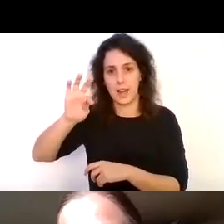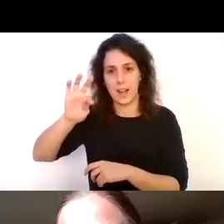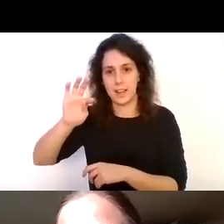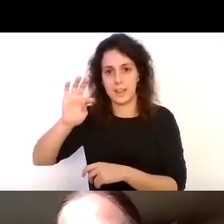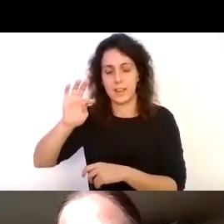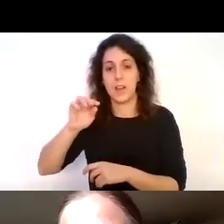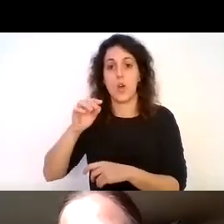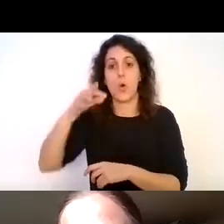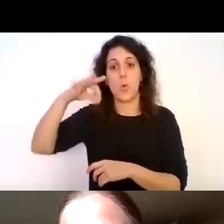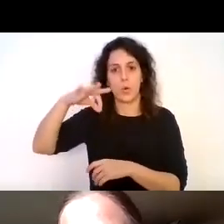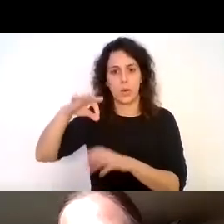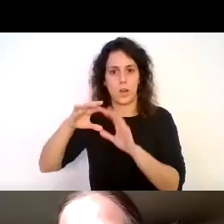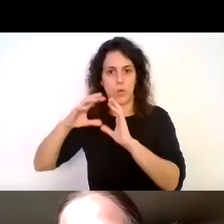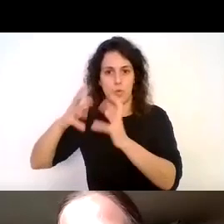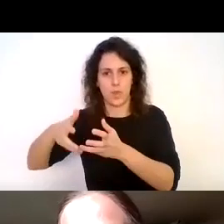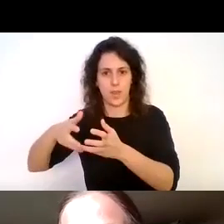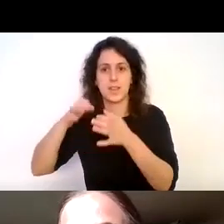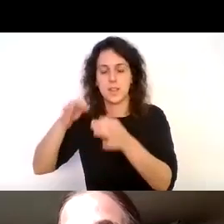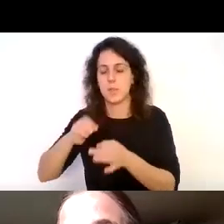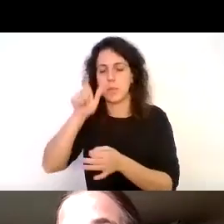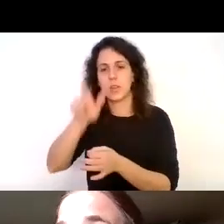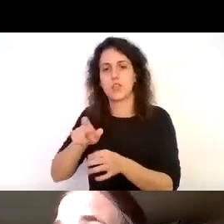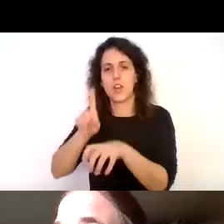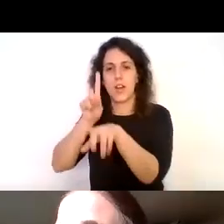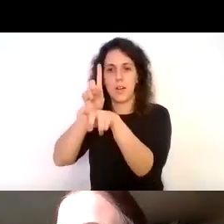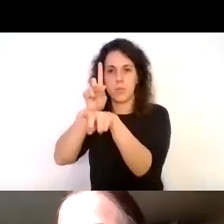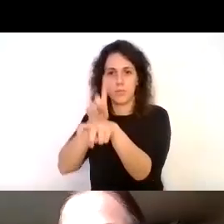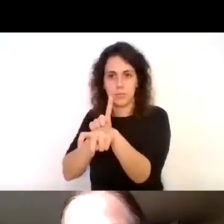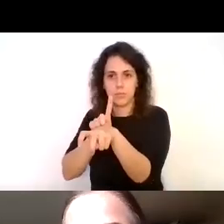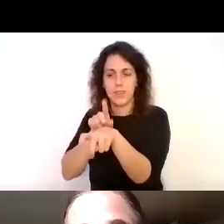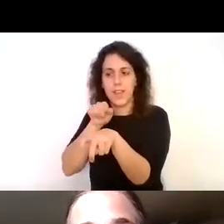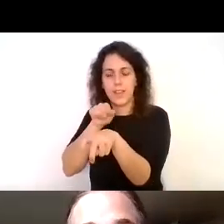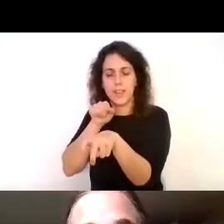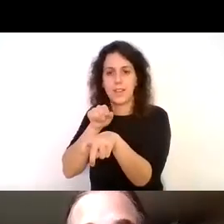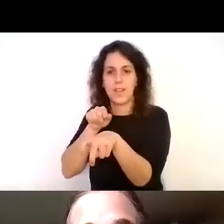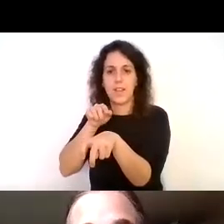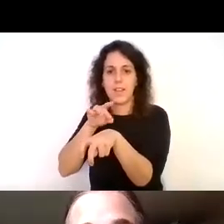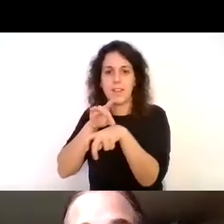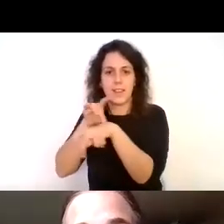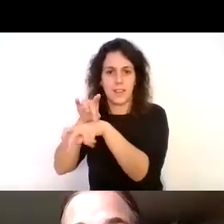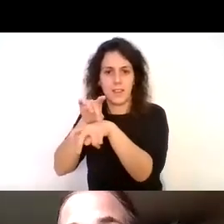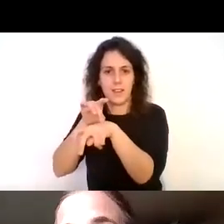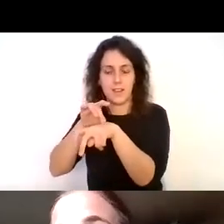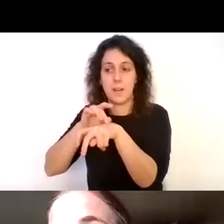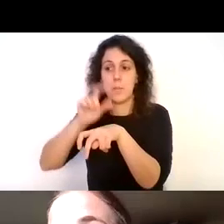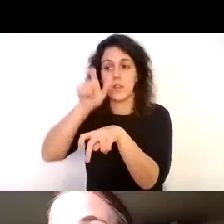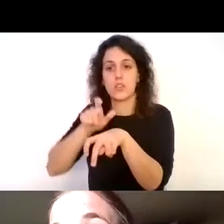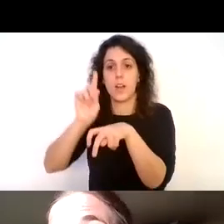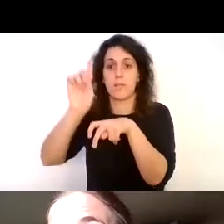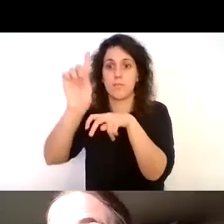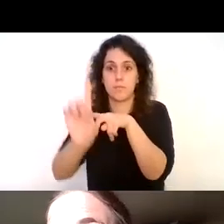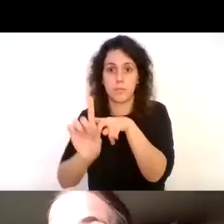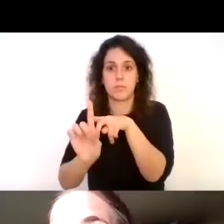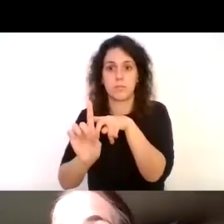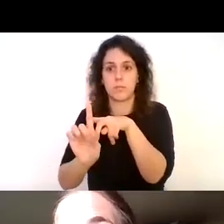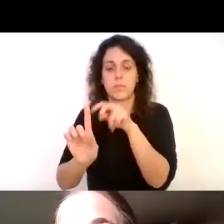y tenemos siempre una persona atrás que va dando la dirección y la persona delantera es la